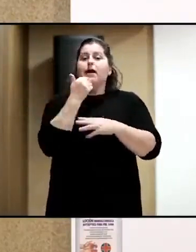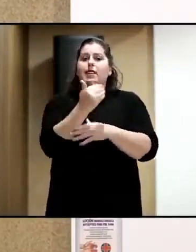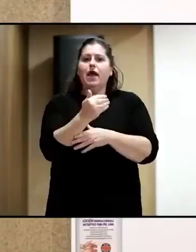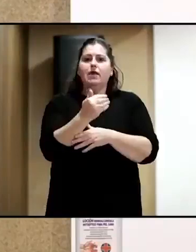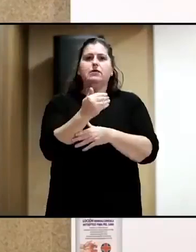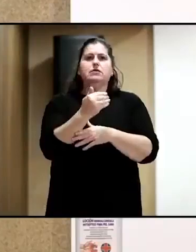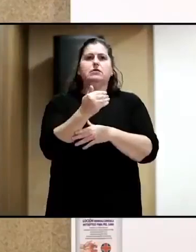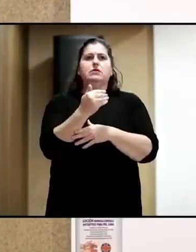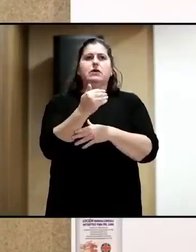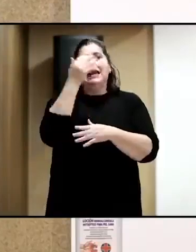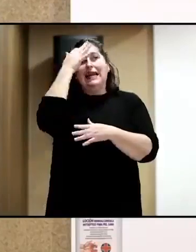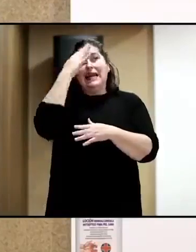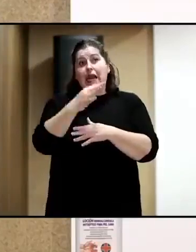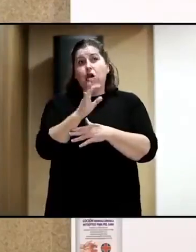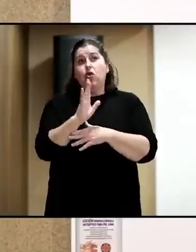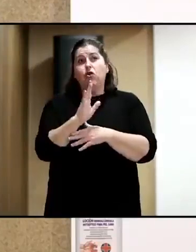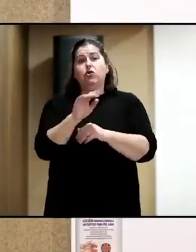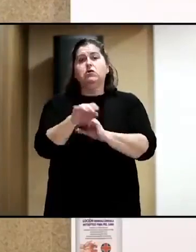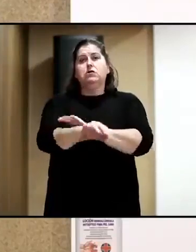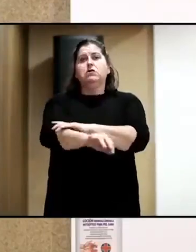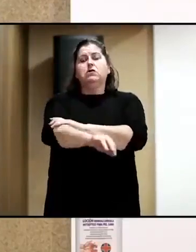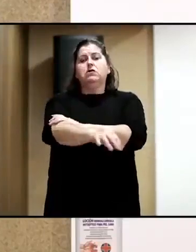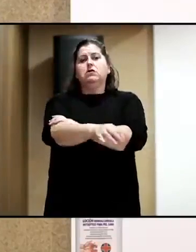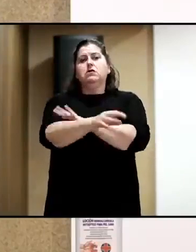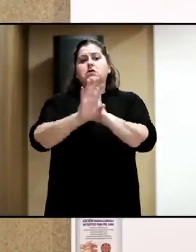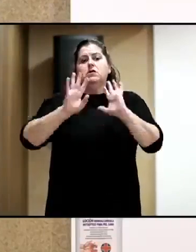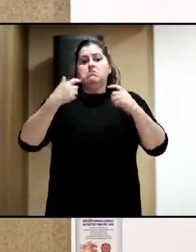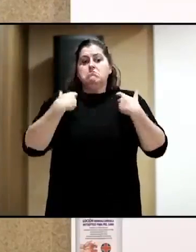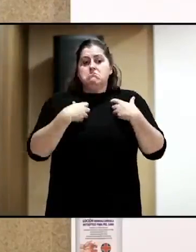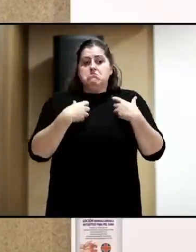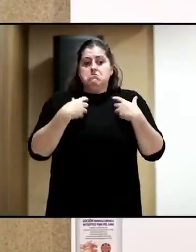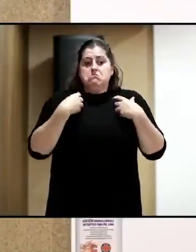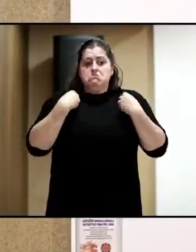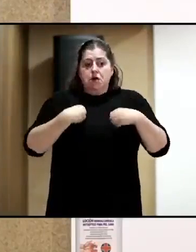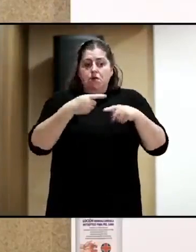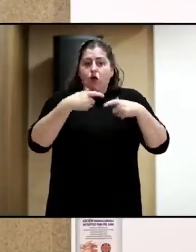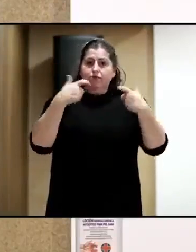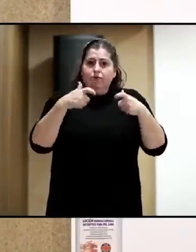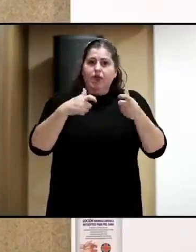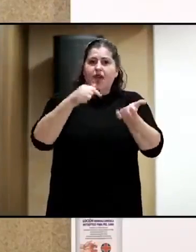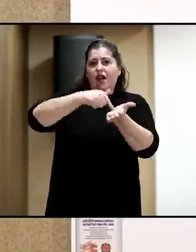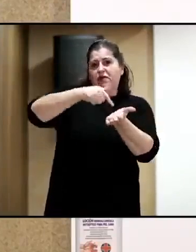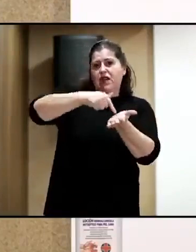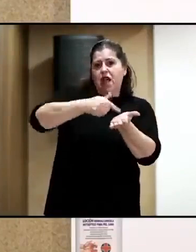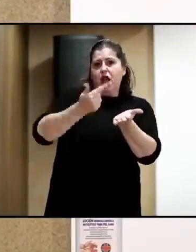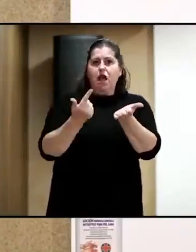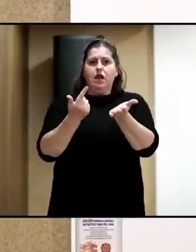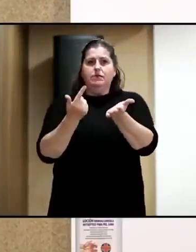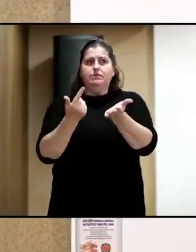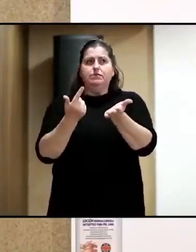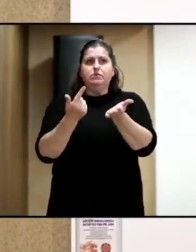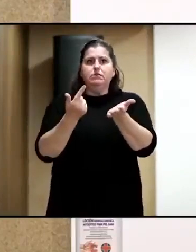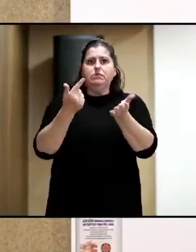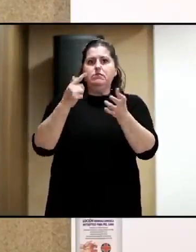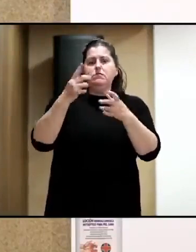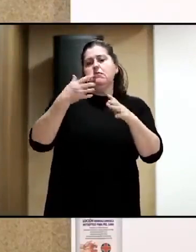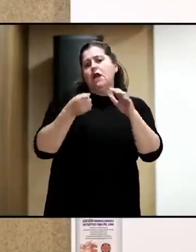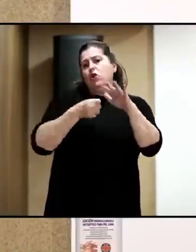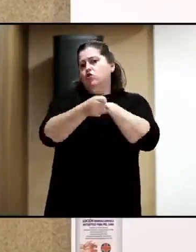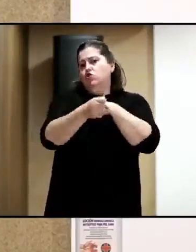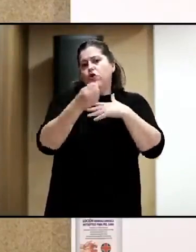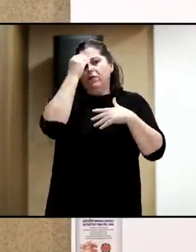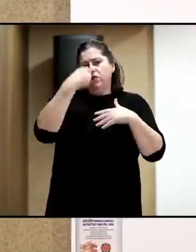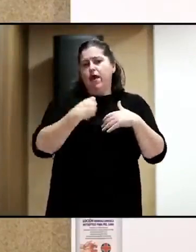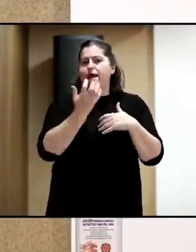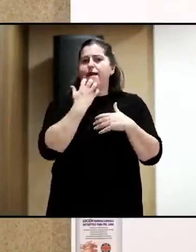creo que en esa parte que decíamos de reivindicar la diversidad, ¿no? En la industria musical, creo que va a ser un